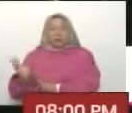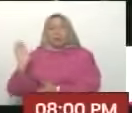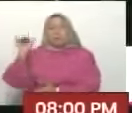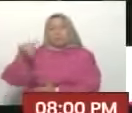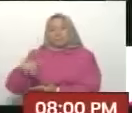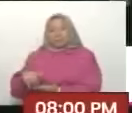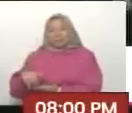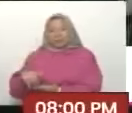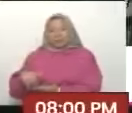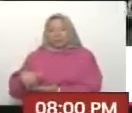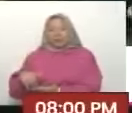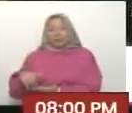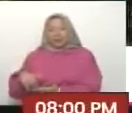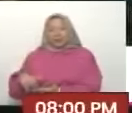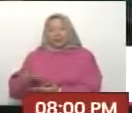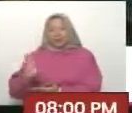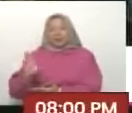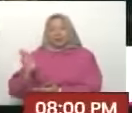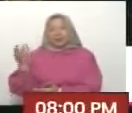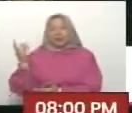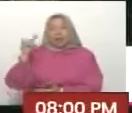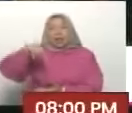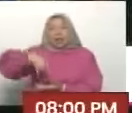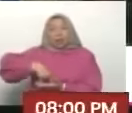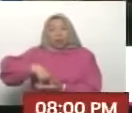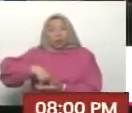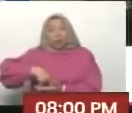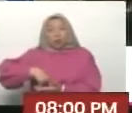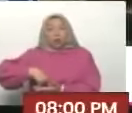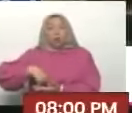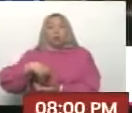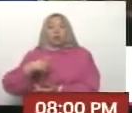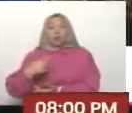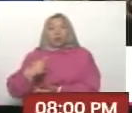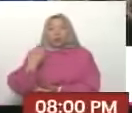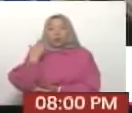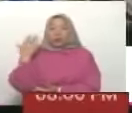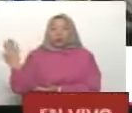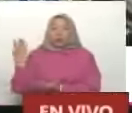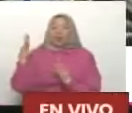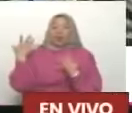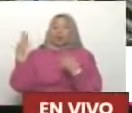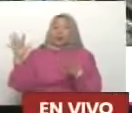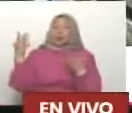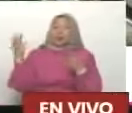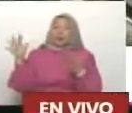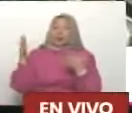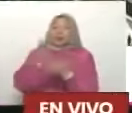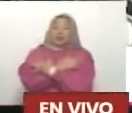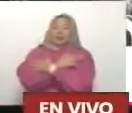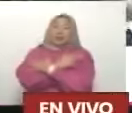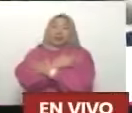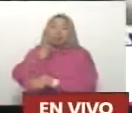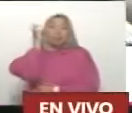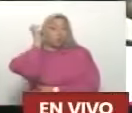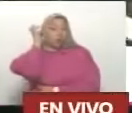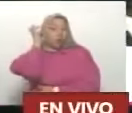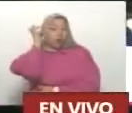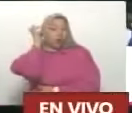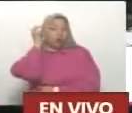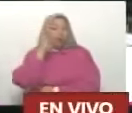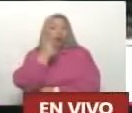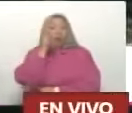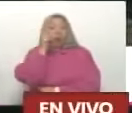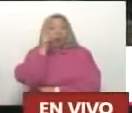Aragua Y Carabobo Vamos a darle un aplauso A estas mujeres A estos hombres Voceros Voceras